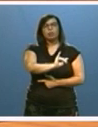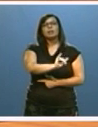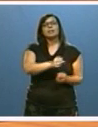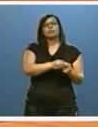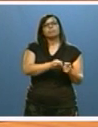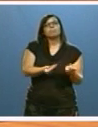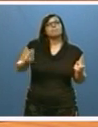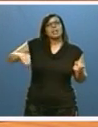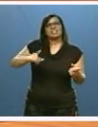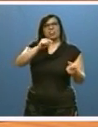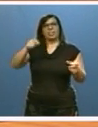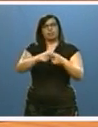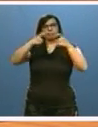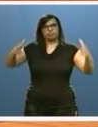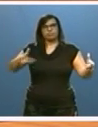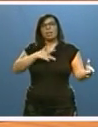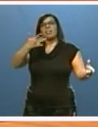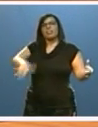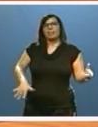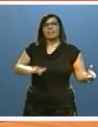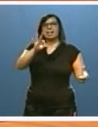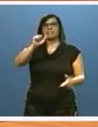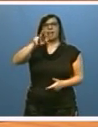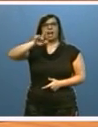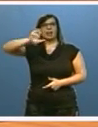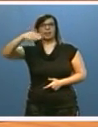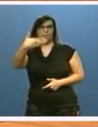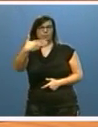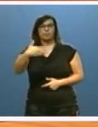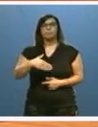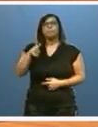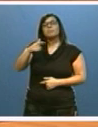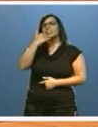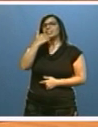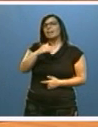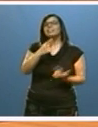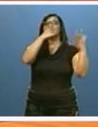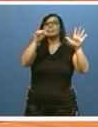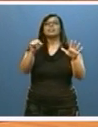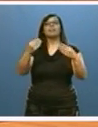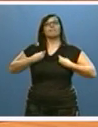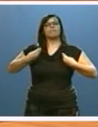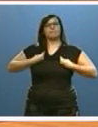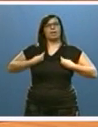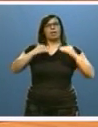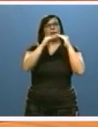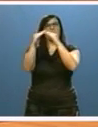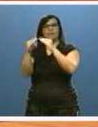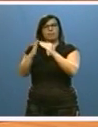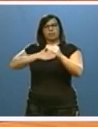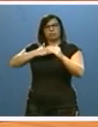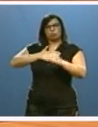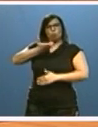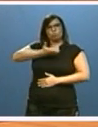sumado 100 viviendas más cedidas por la SAREP, cerca de 60 viviendas de titularidad municipal que vamos a rehabilitar